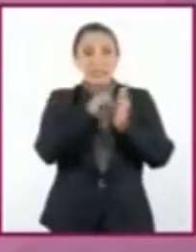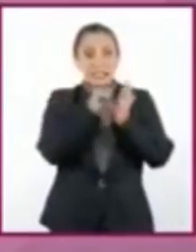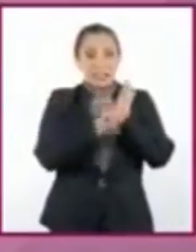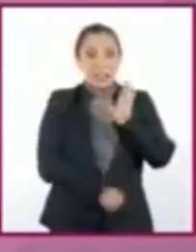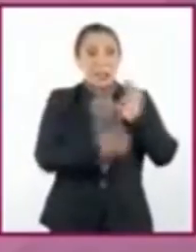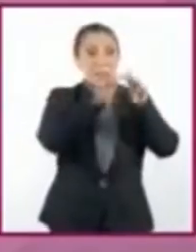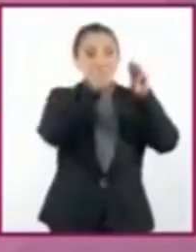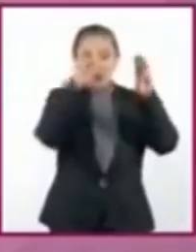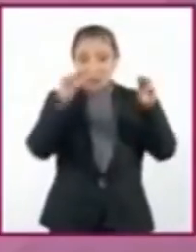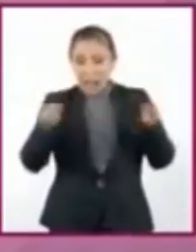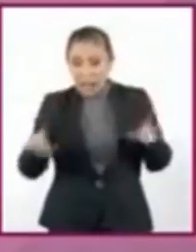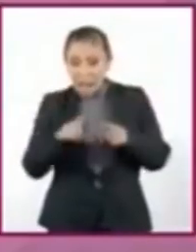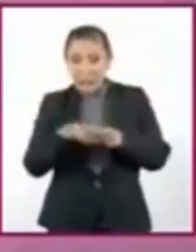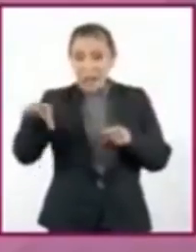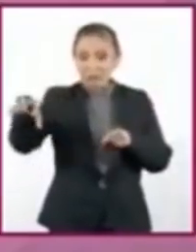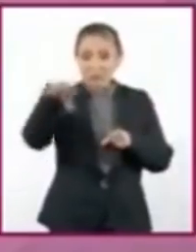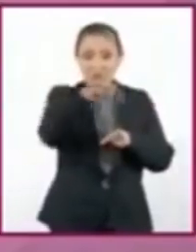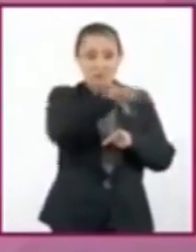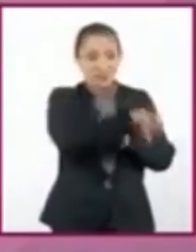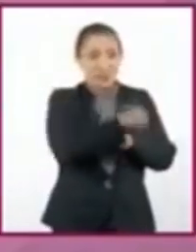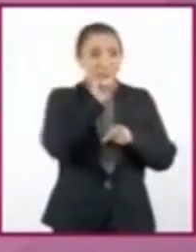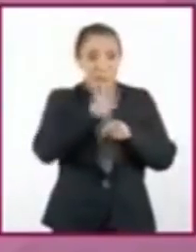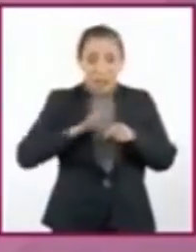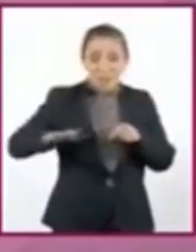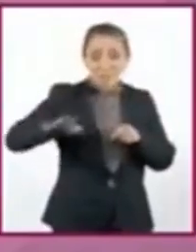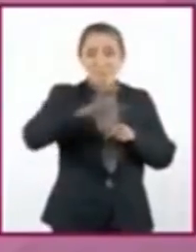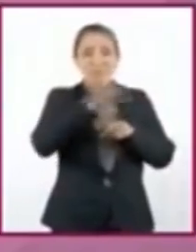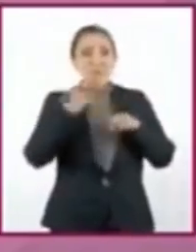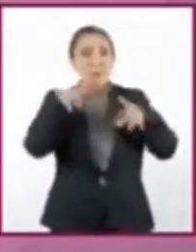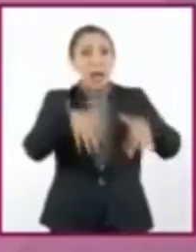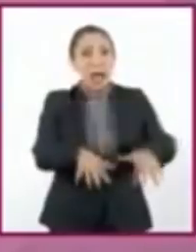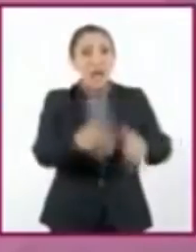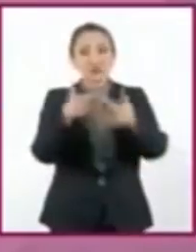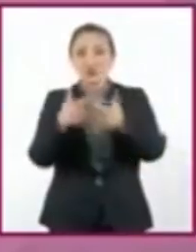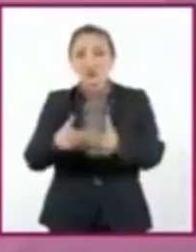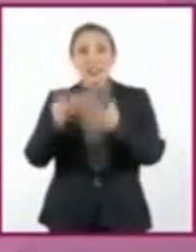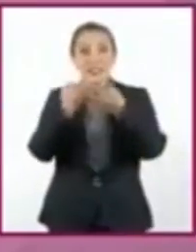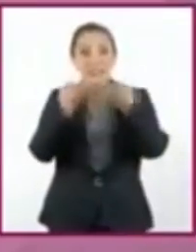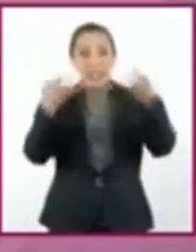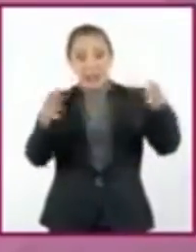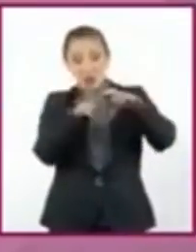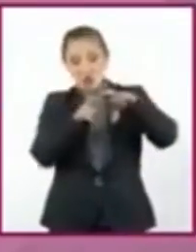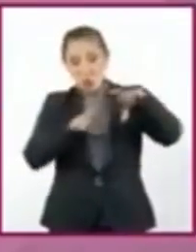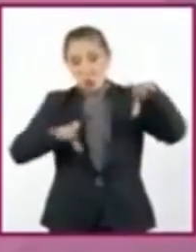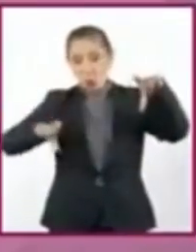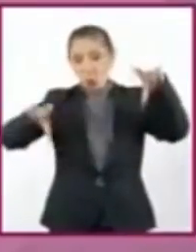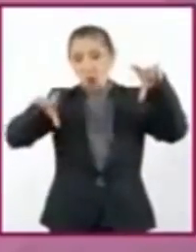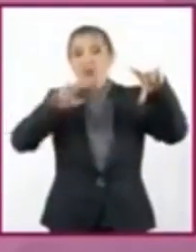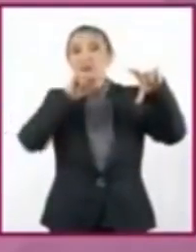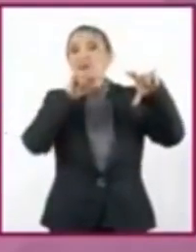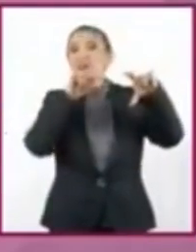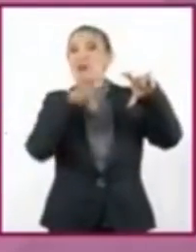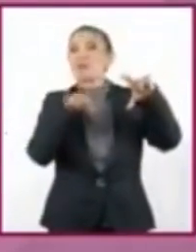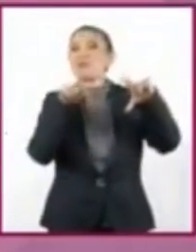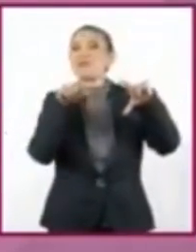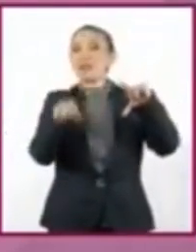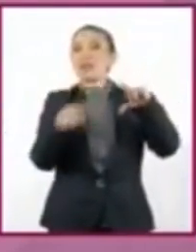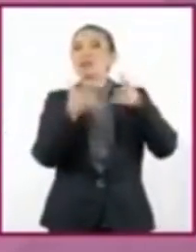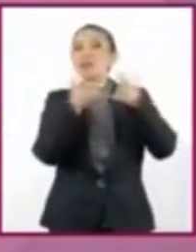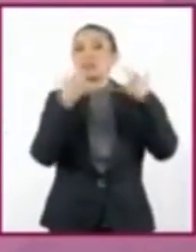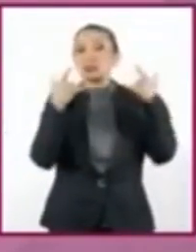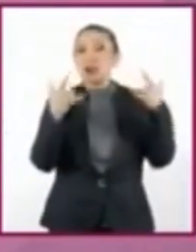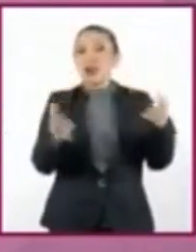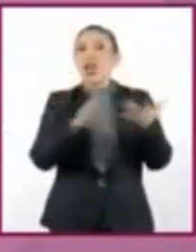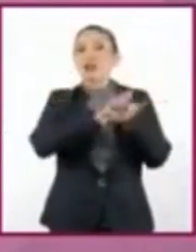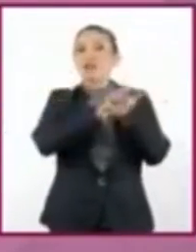montañosos a que se encuentra rodeado por mares, a su extensión territorial y finalmente a su historia